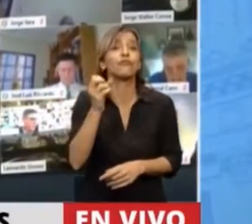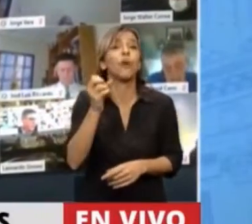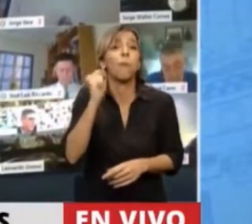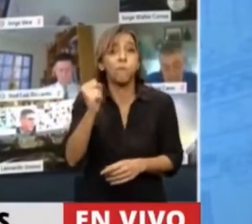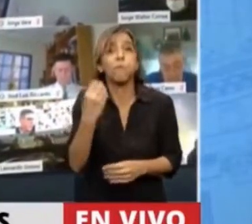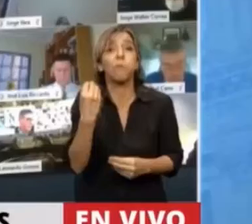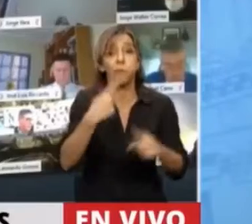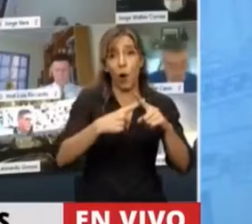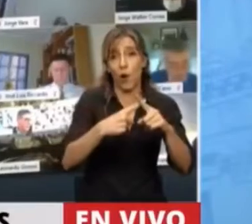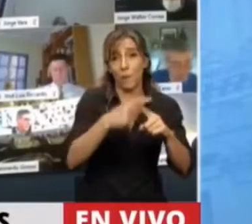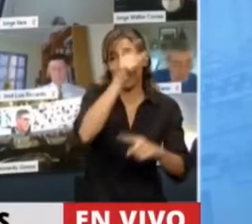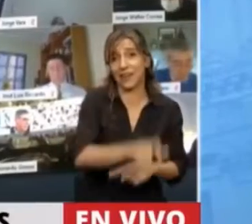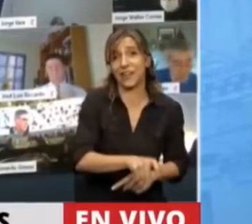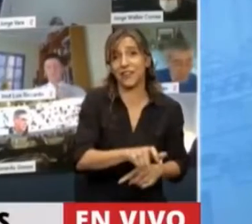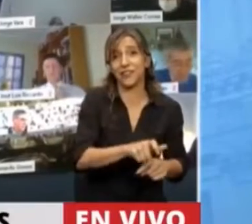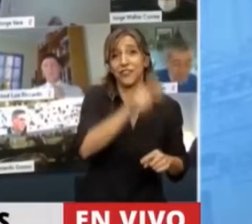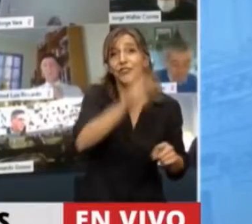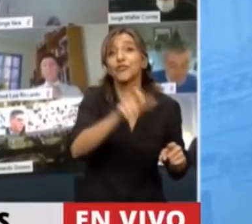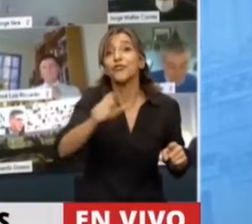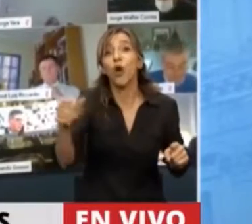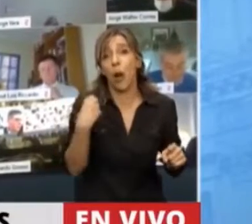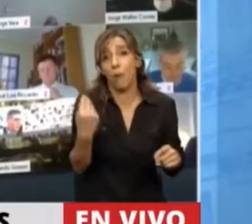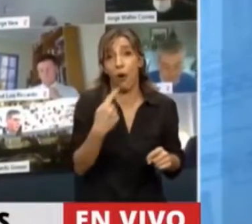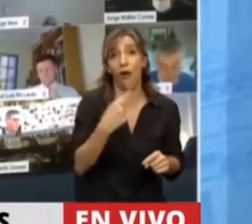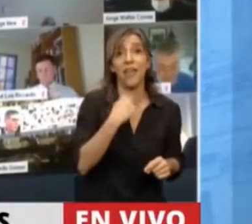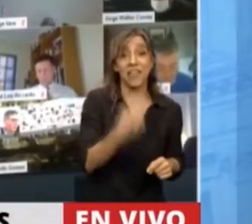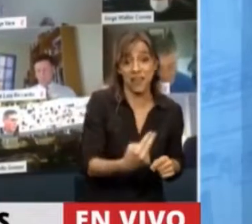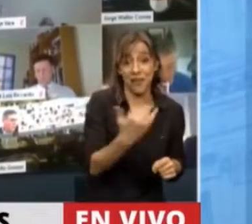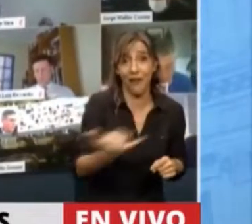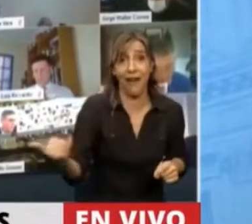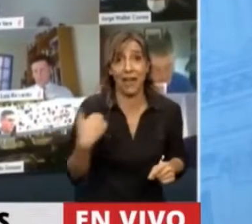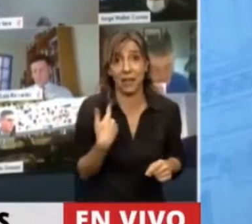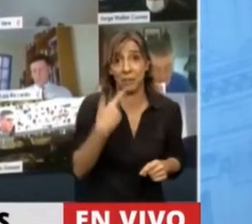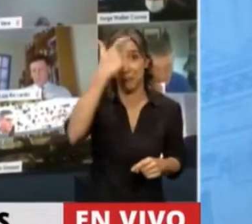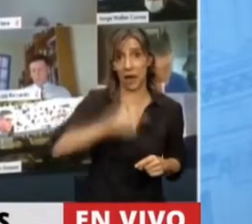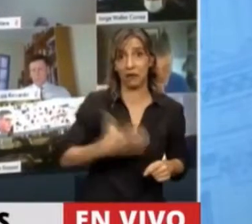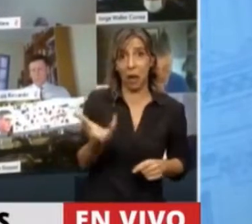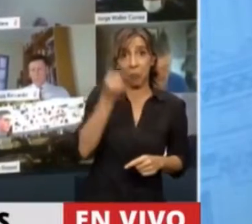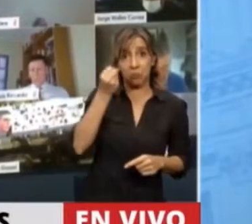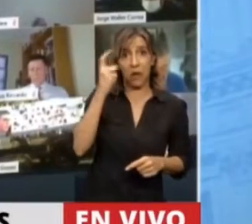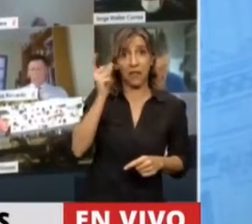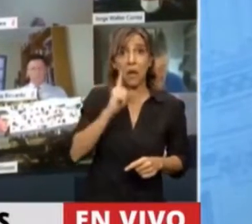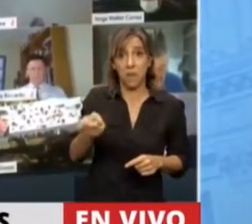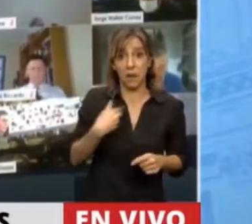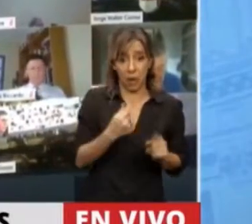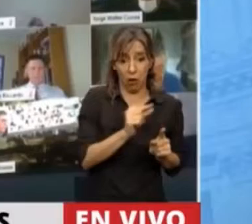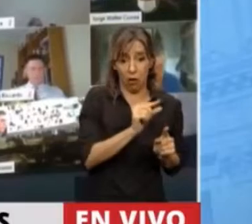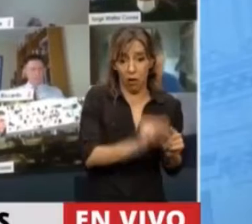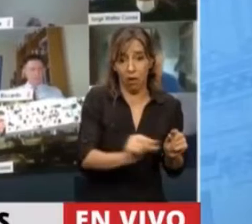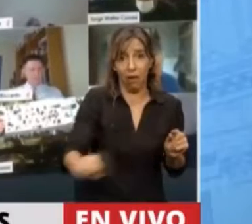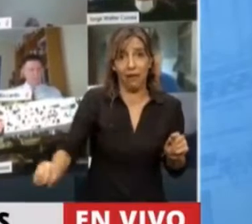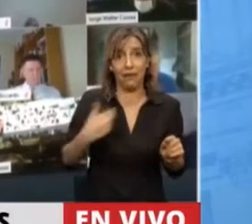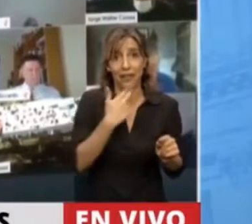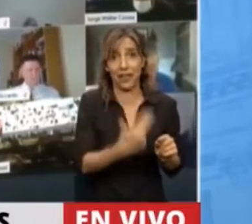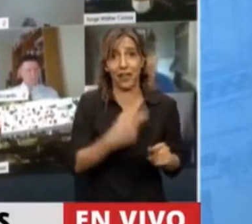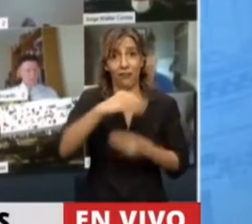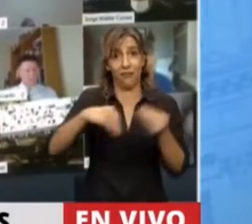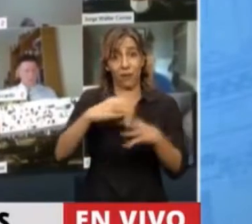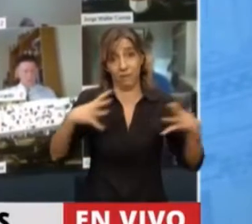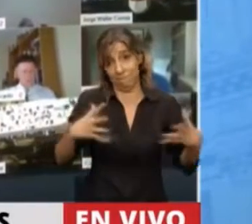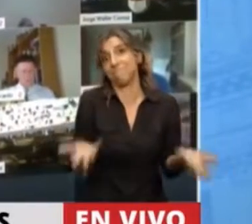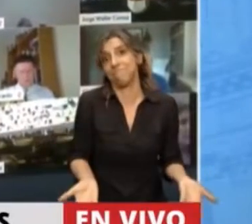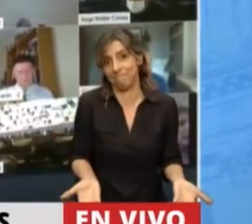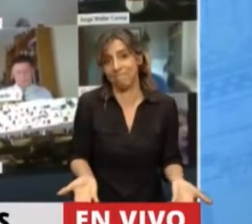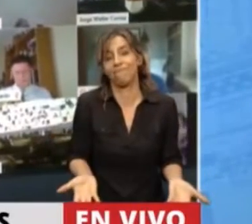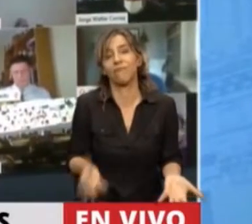una mujer con tres hijos, para poner un ejemplo. Entonces, esto, digo, son datos. Voy a